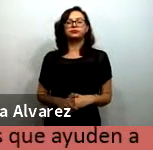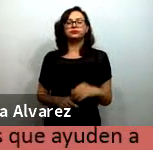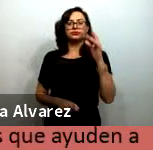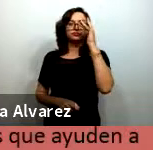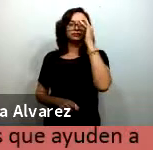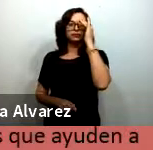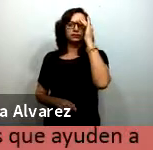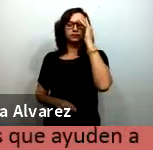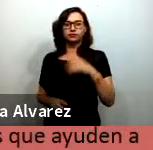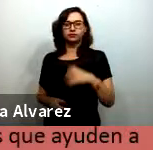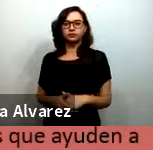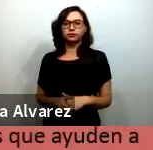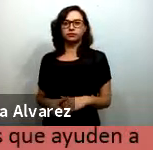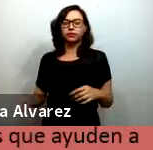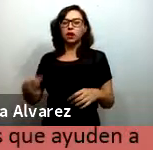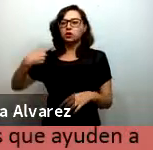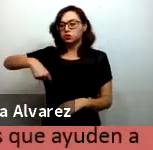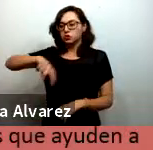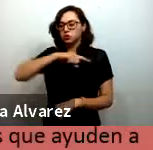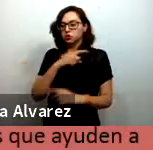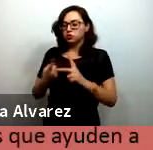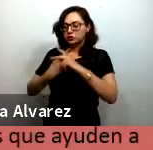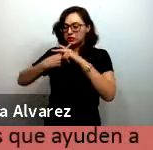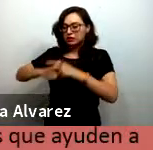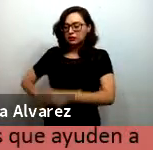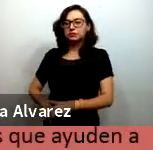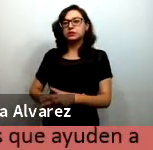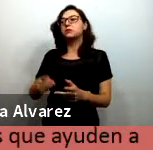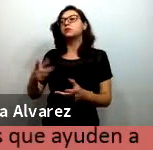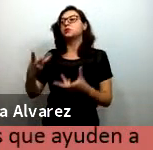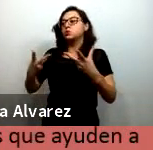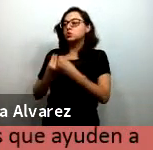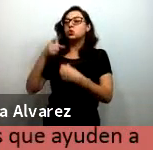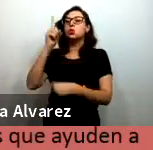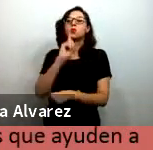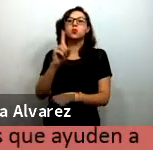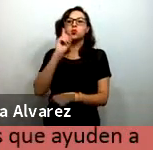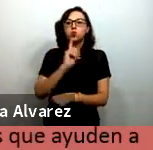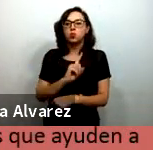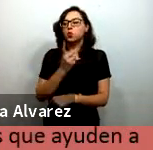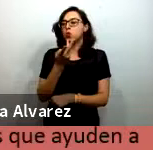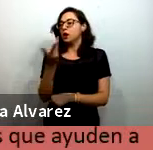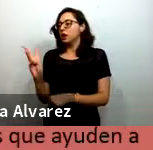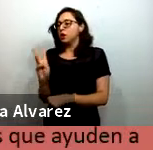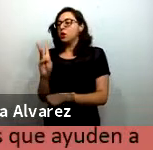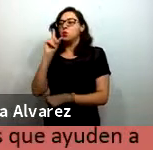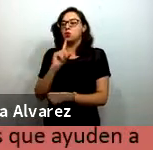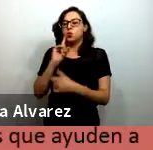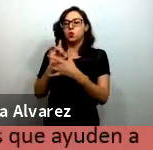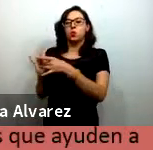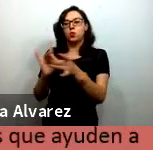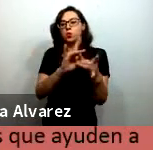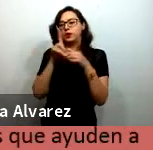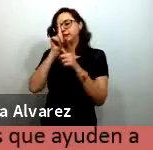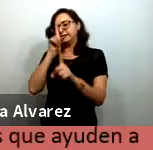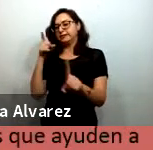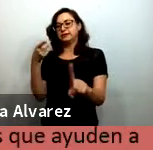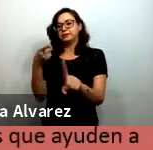estamos impulsando junto con una red de mujeres que conformamos la red de mujeres unidas por la educación